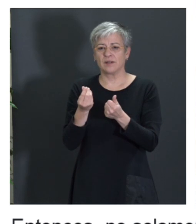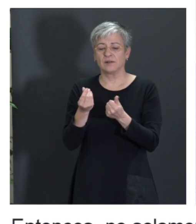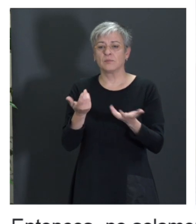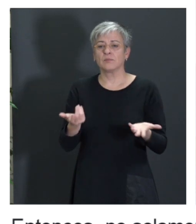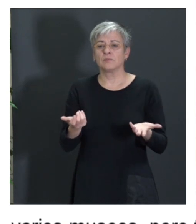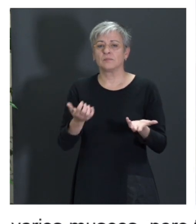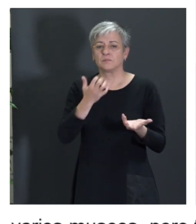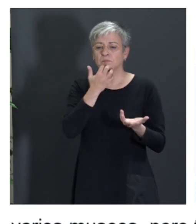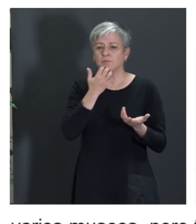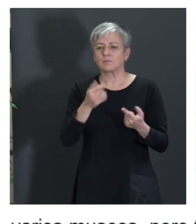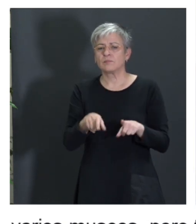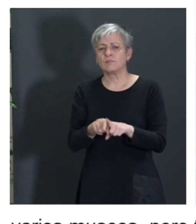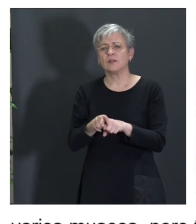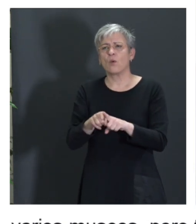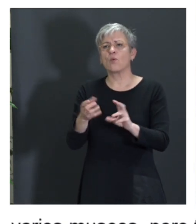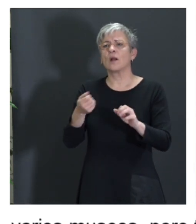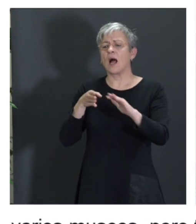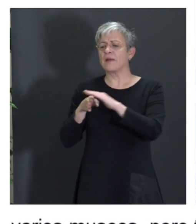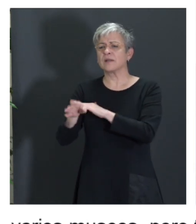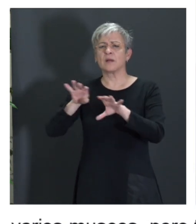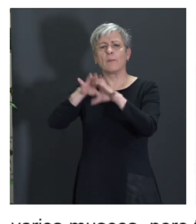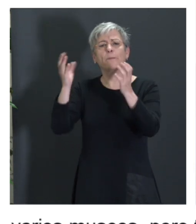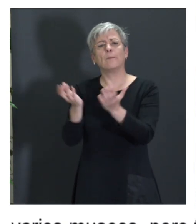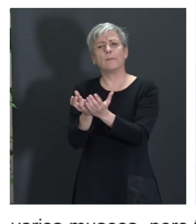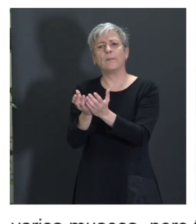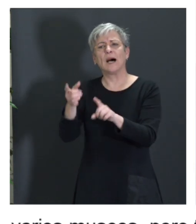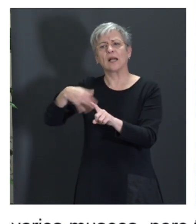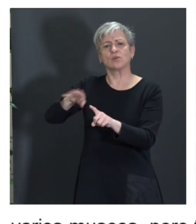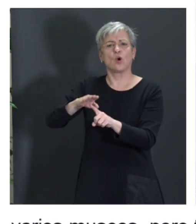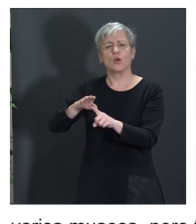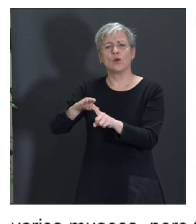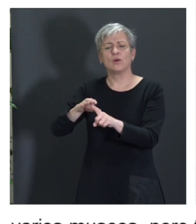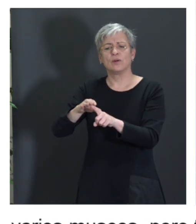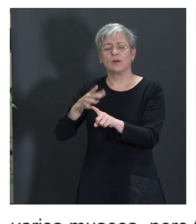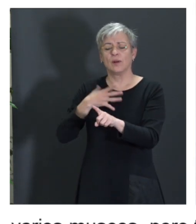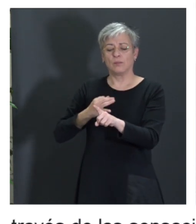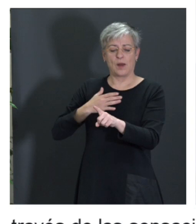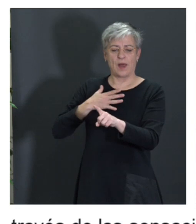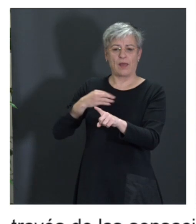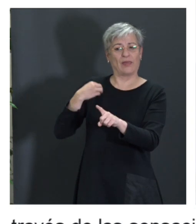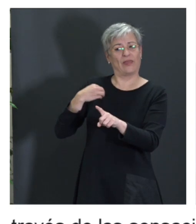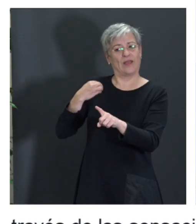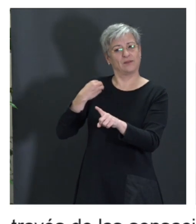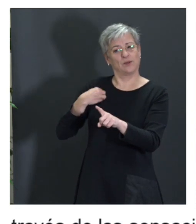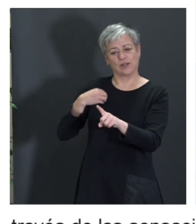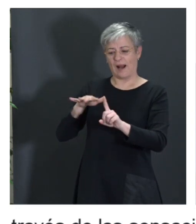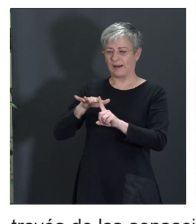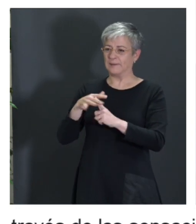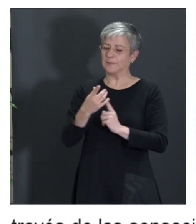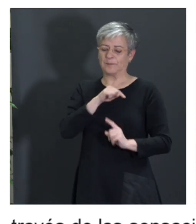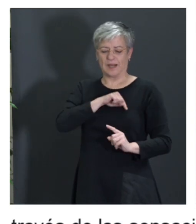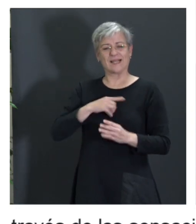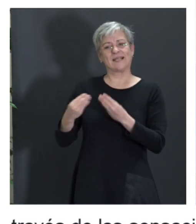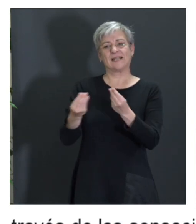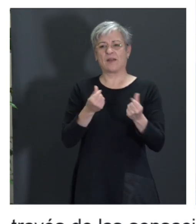pues, como decíamos antes, ¿no? De una forma de accesibilidad para todos, pues, todo el mundo pueda disfrutar un poquito con las sensaciones que más tenga